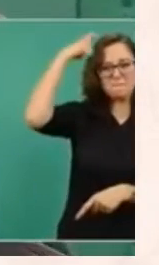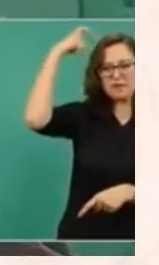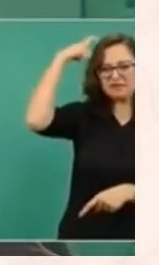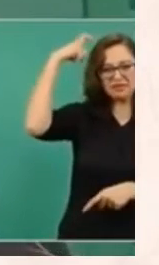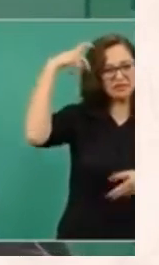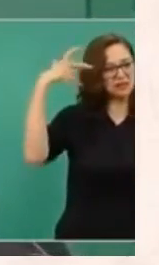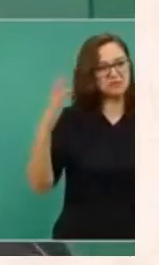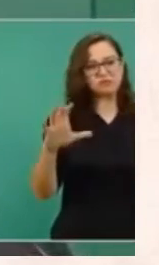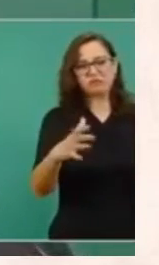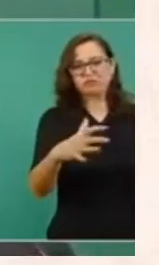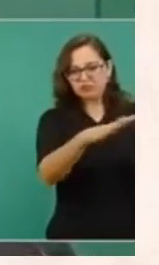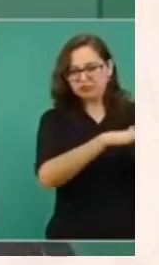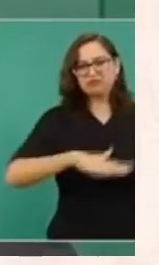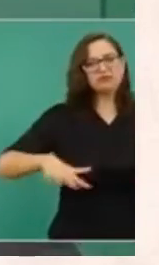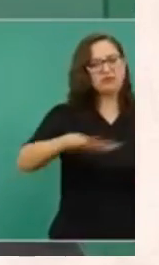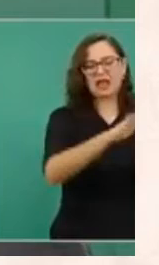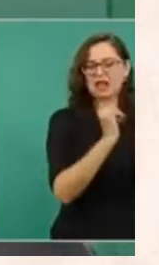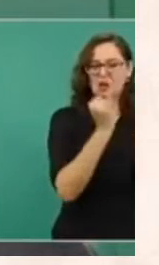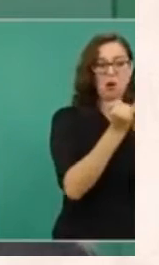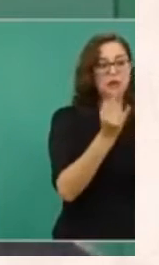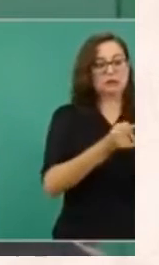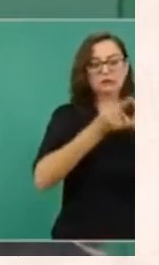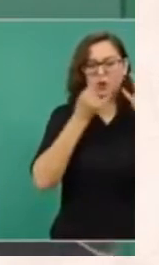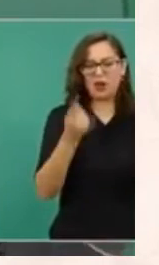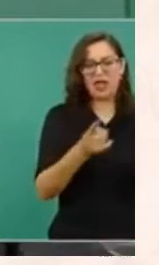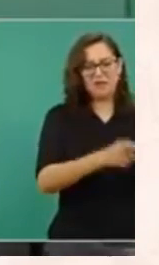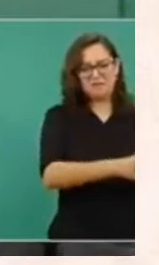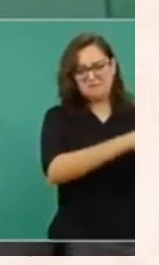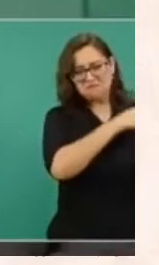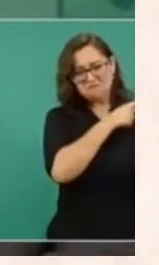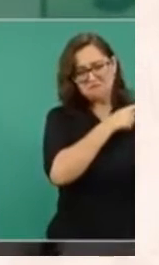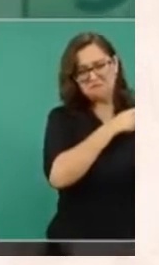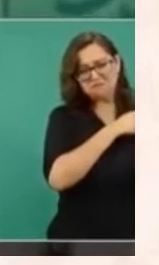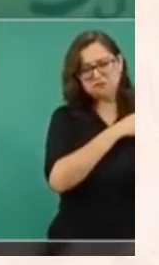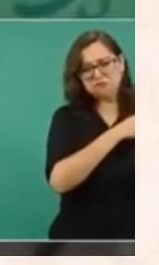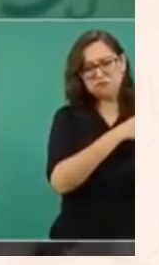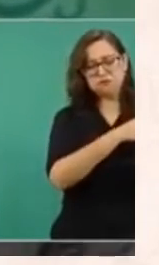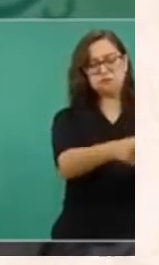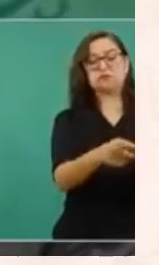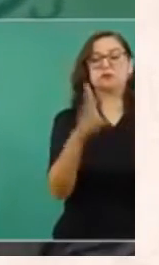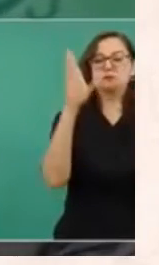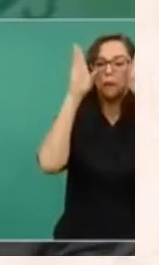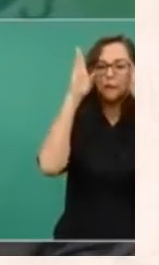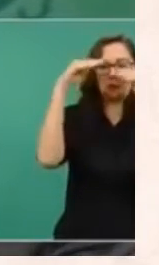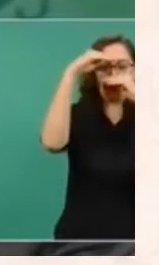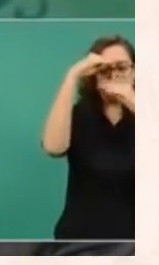histórico, que viene de lejos. Es el pensamiento conservador.